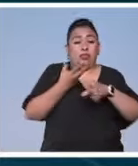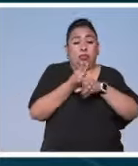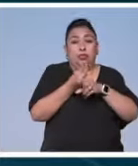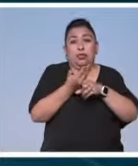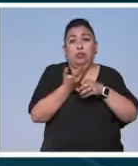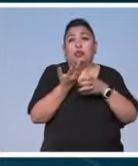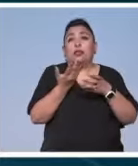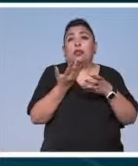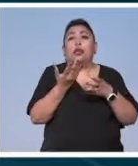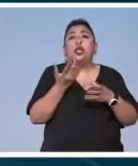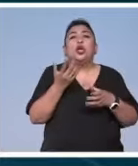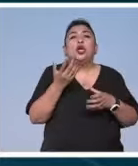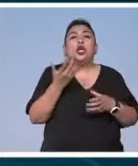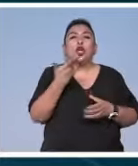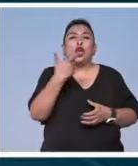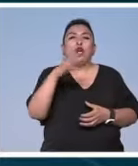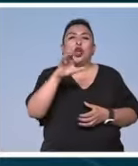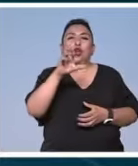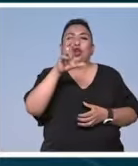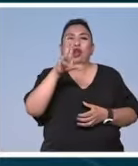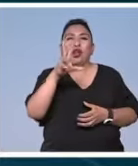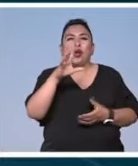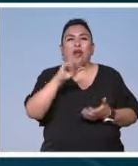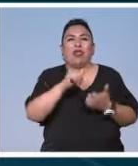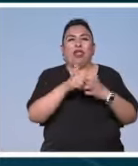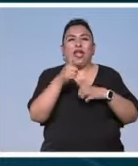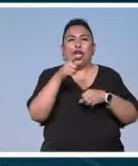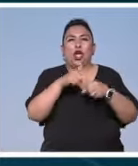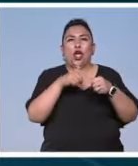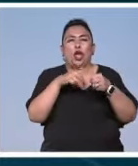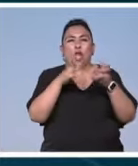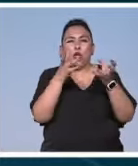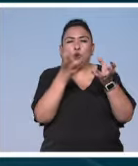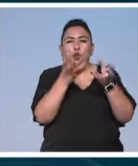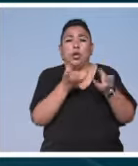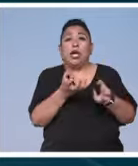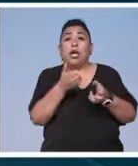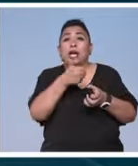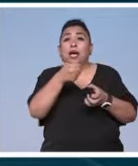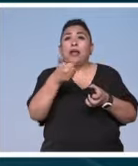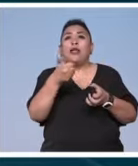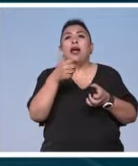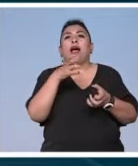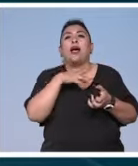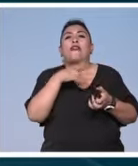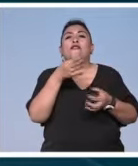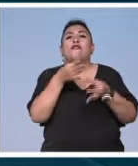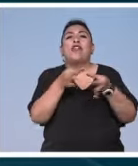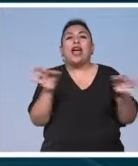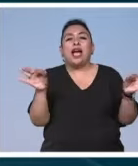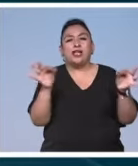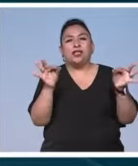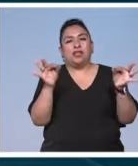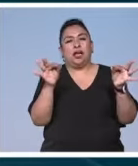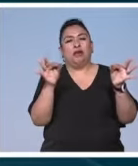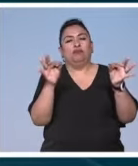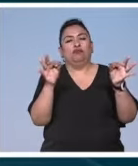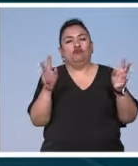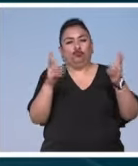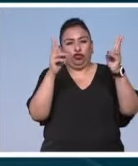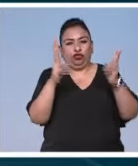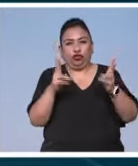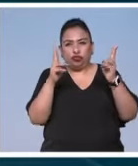con cloro y cada una de ellas comparte una frase que trata de bueno que busca